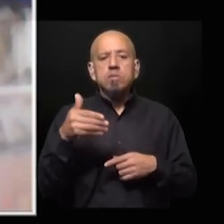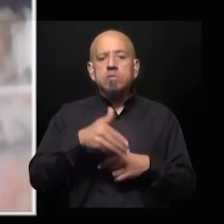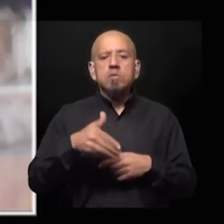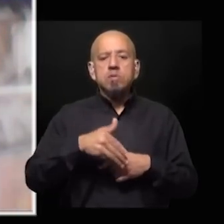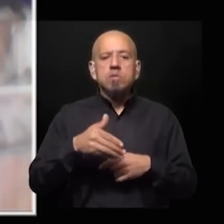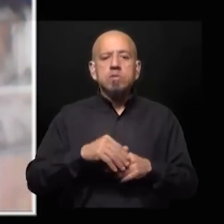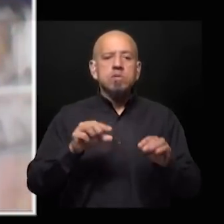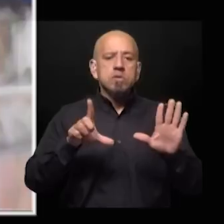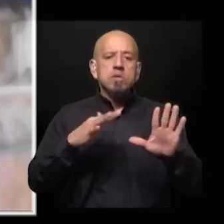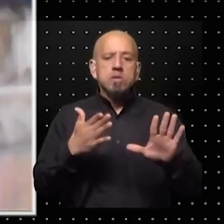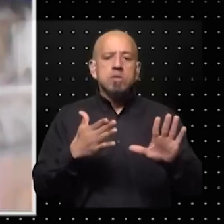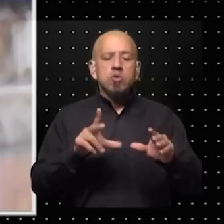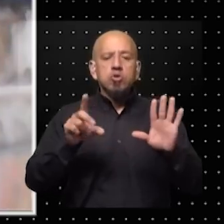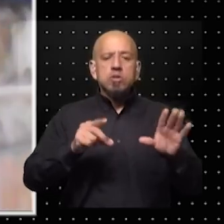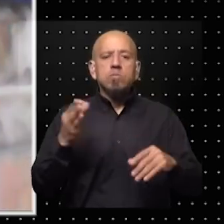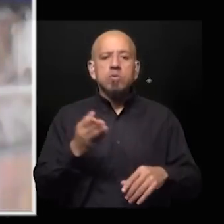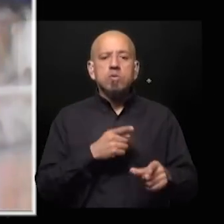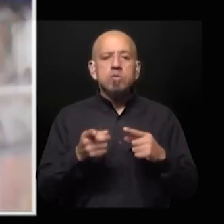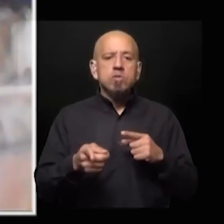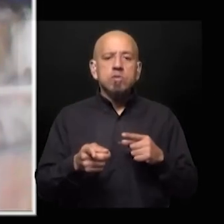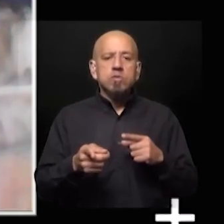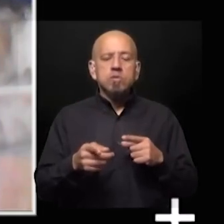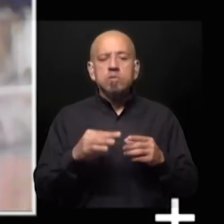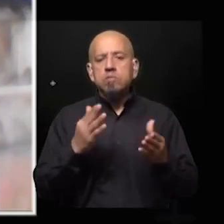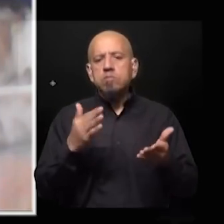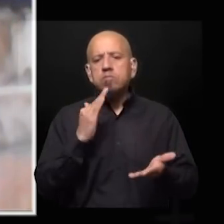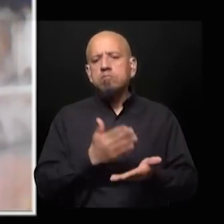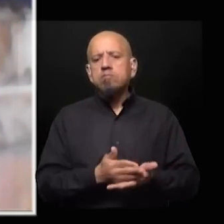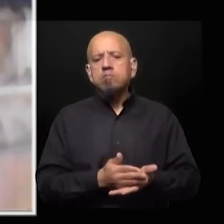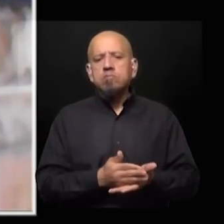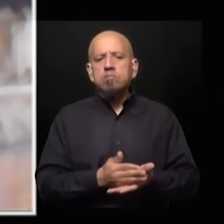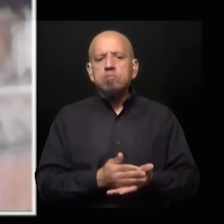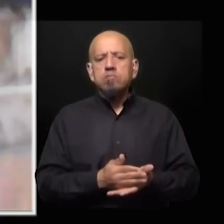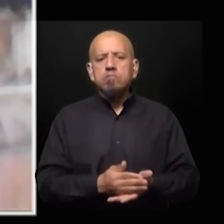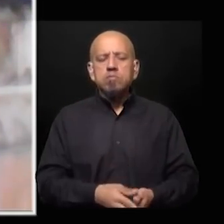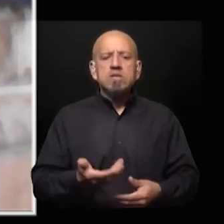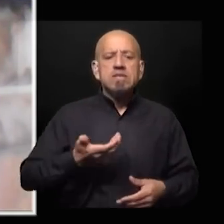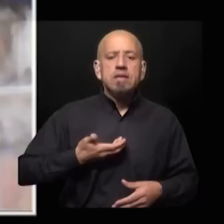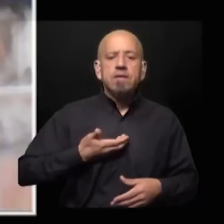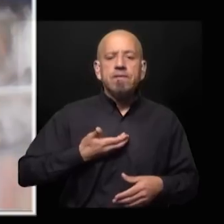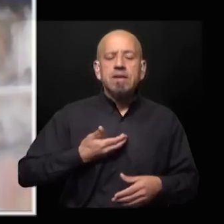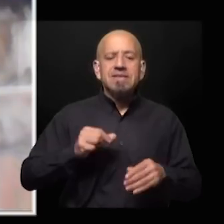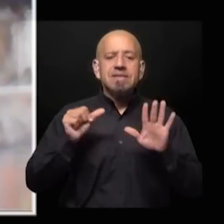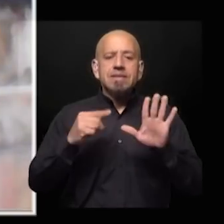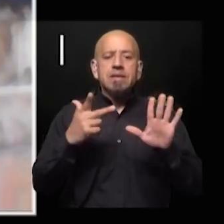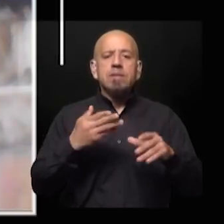ronda entre el 75 y el 80% la última provincia que votó Santa Fe tuvo el 63% Ari en